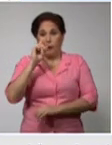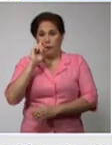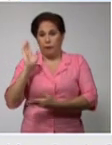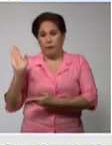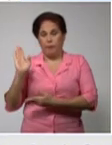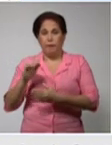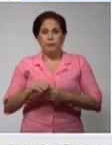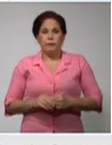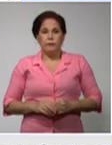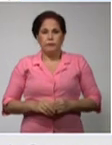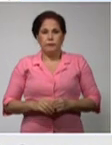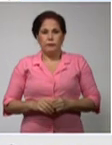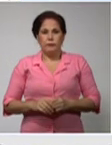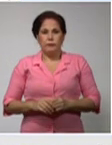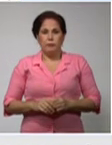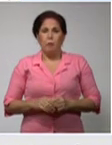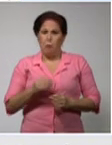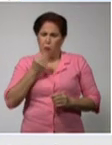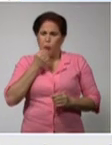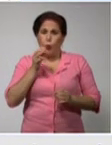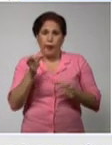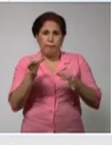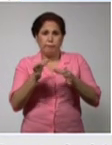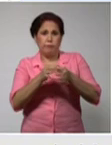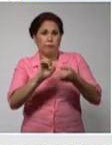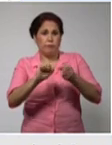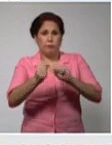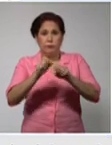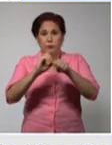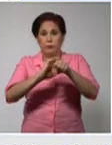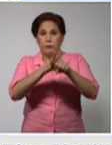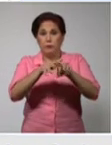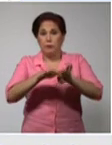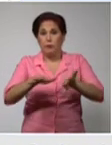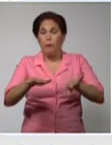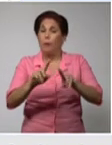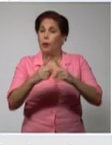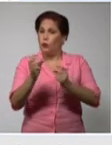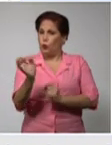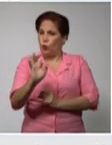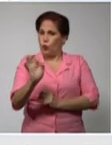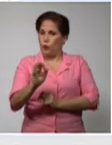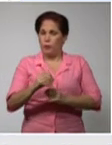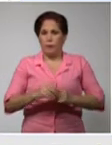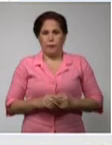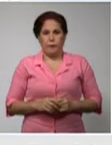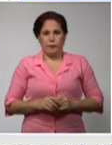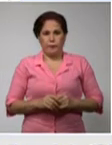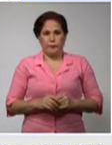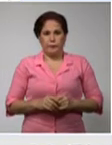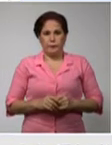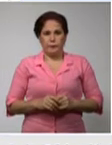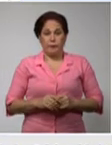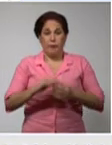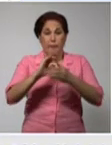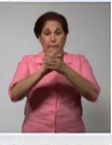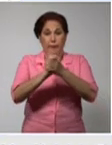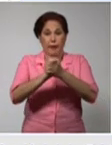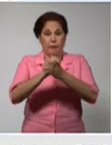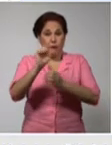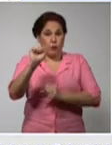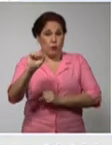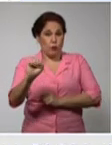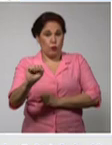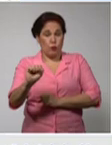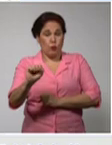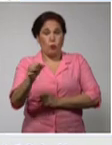disminuyendo el número de casos y pues con Melena del Sur, que es